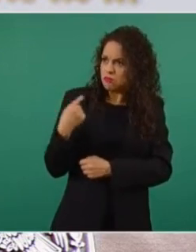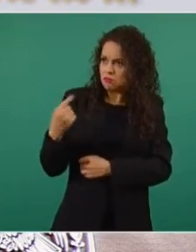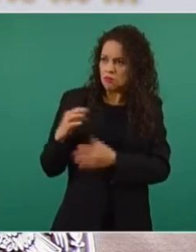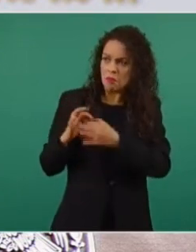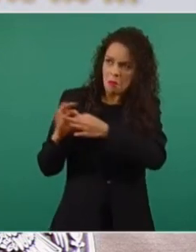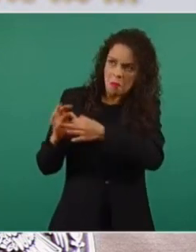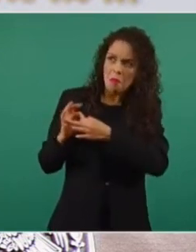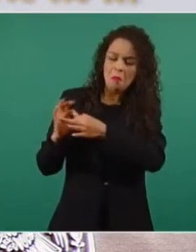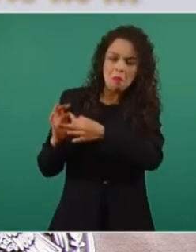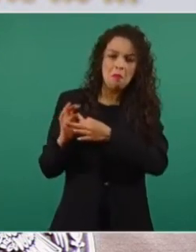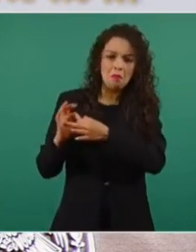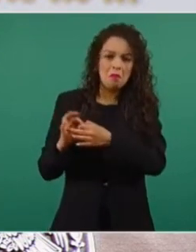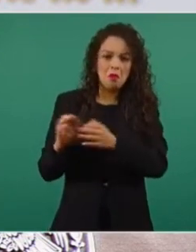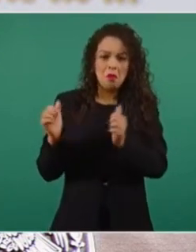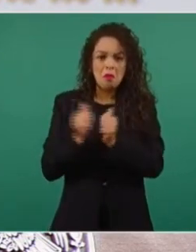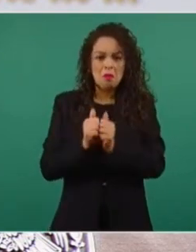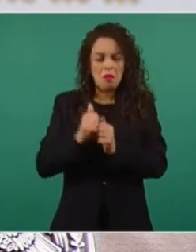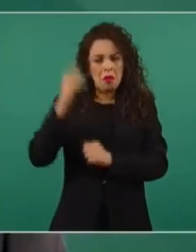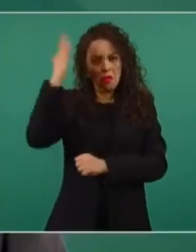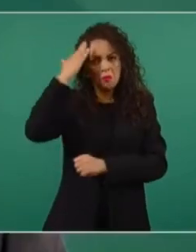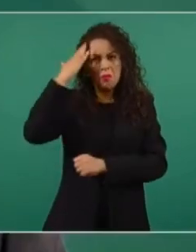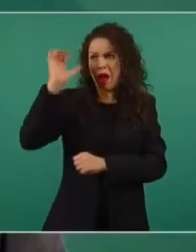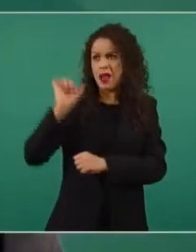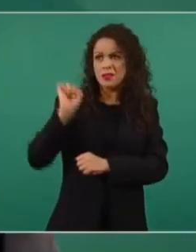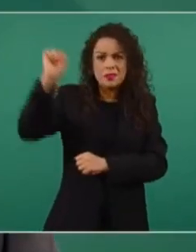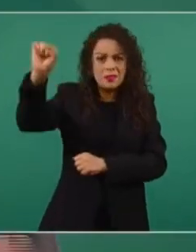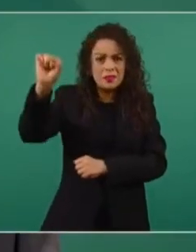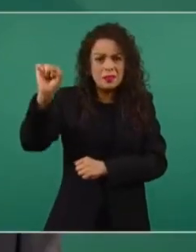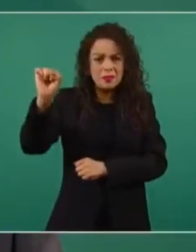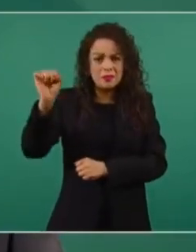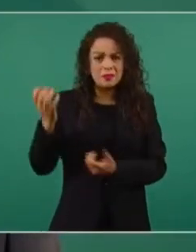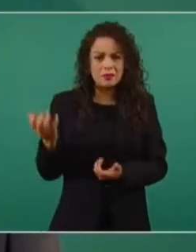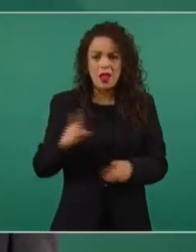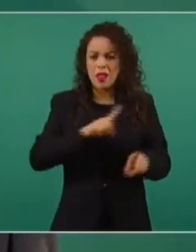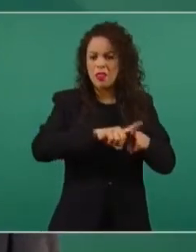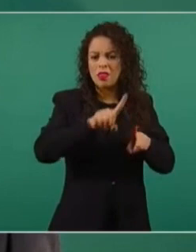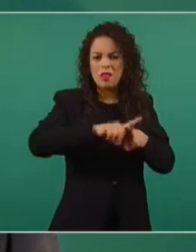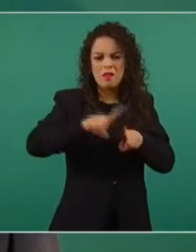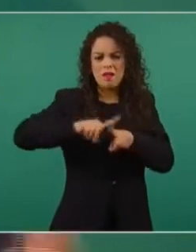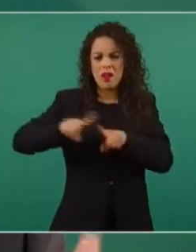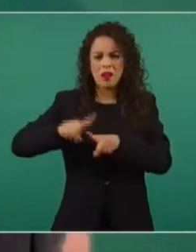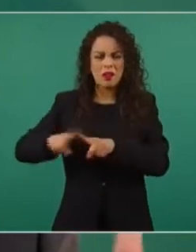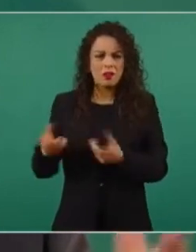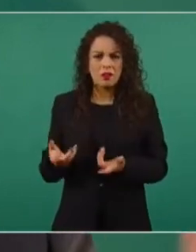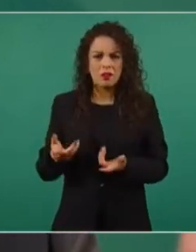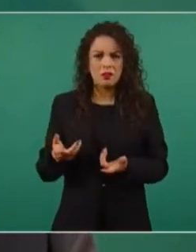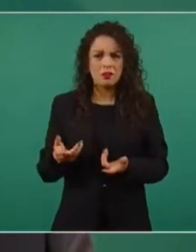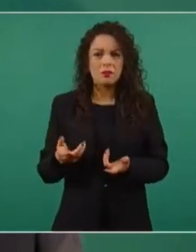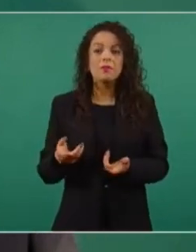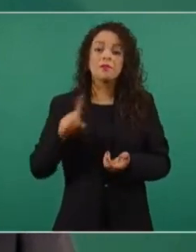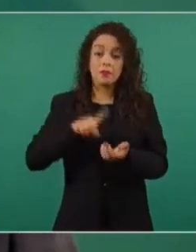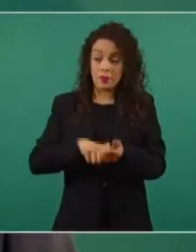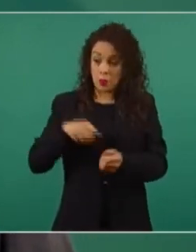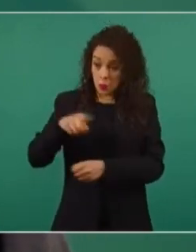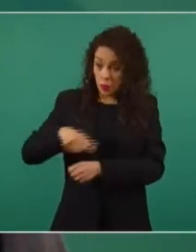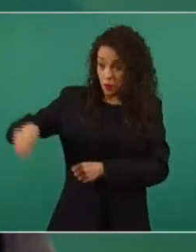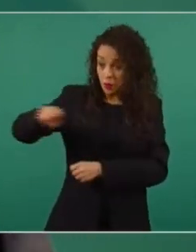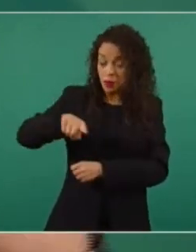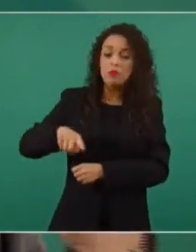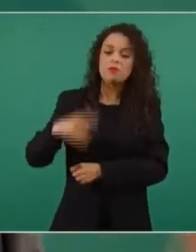los dirigentes sindicales de todas las facciones y están haciendo un esfuerzo